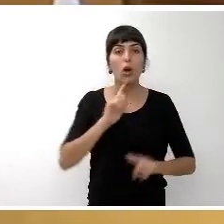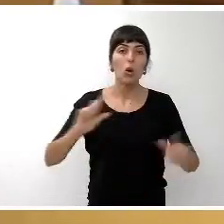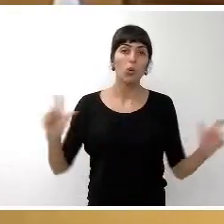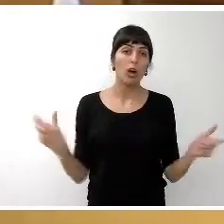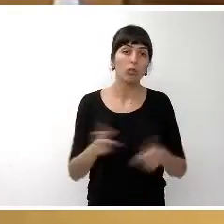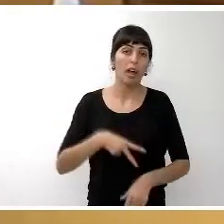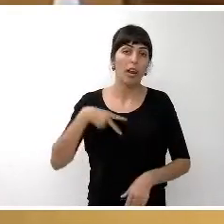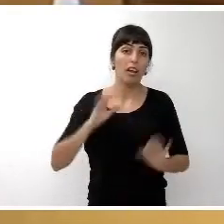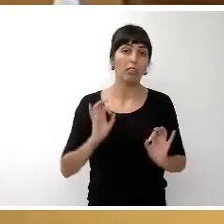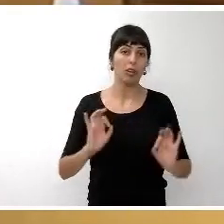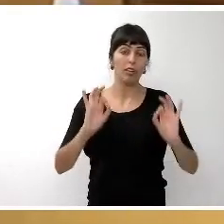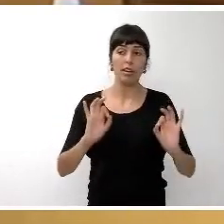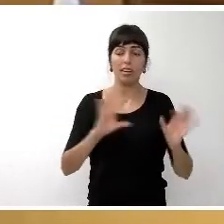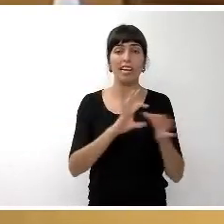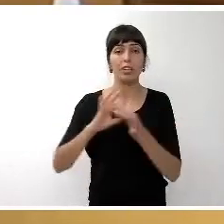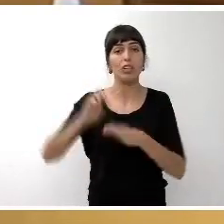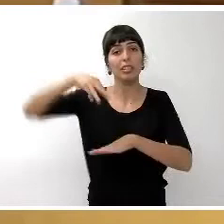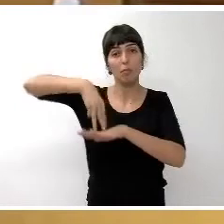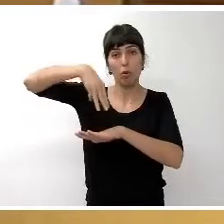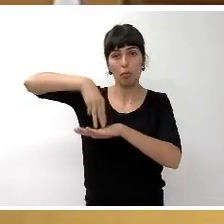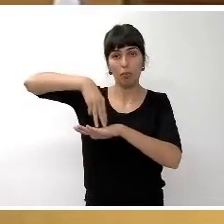extraordinaria, correspondiente a la sociedad sin promi,